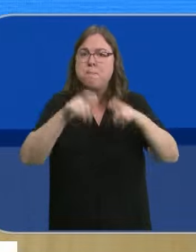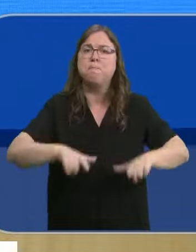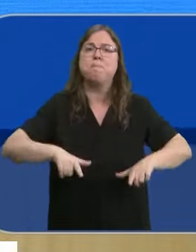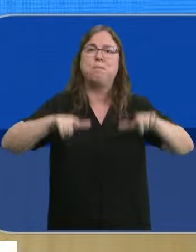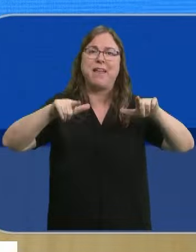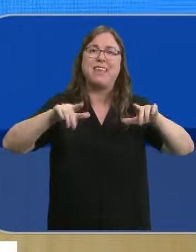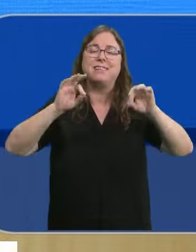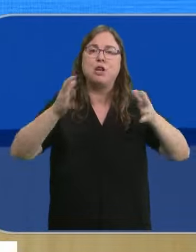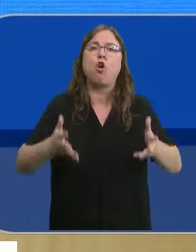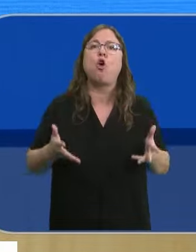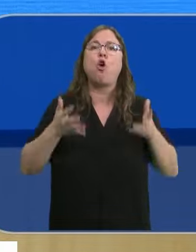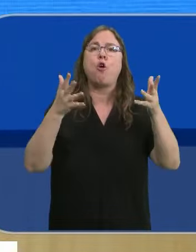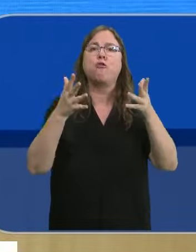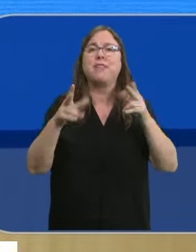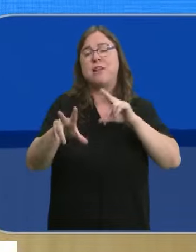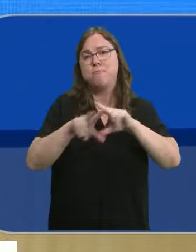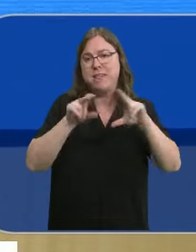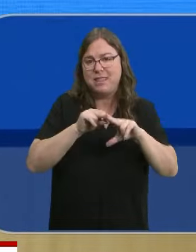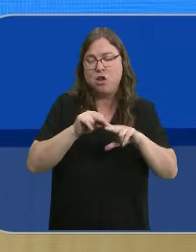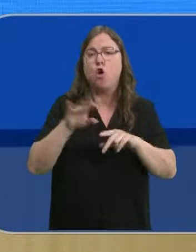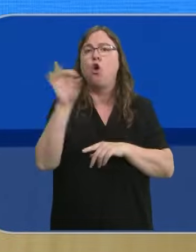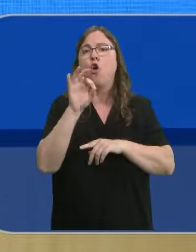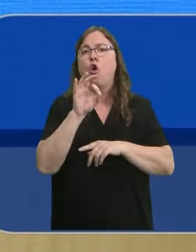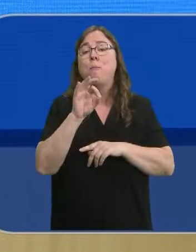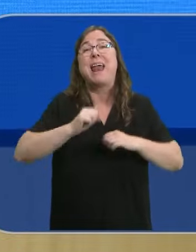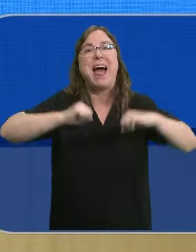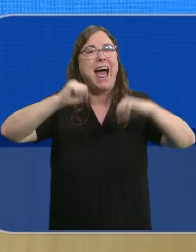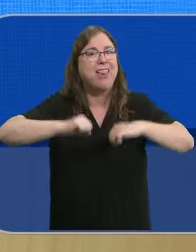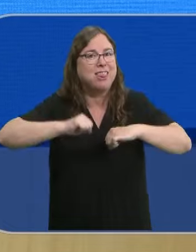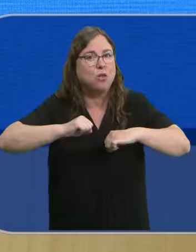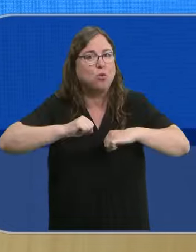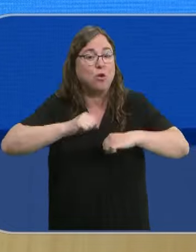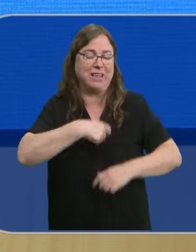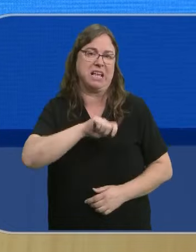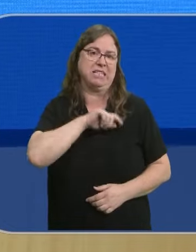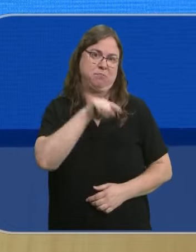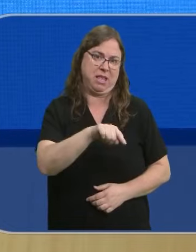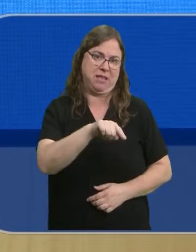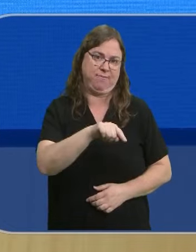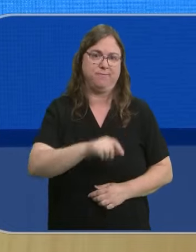plataformas que ofrecen vídeo o contenido con contenido para adultos ubicadas en España.